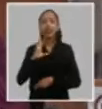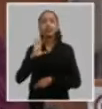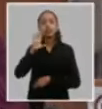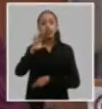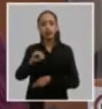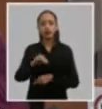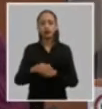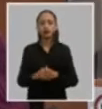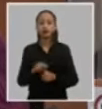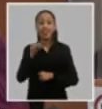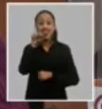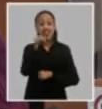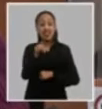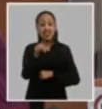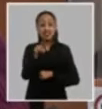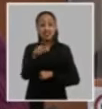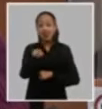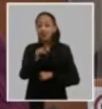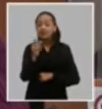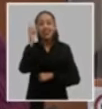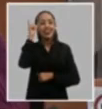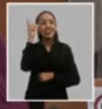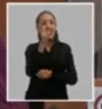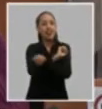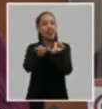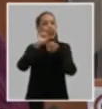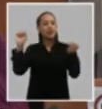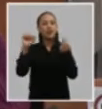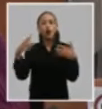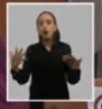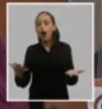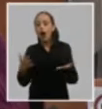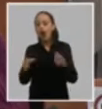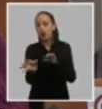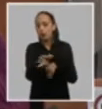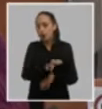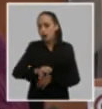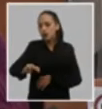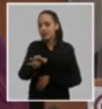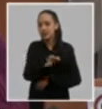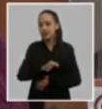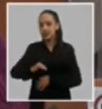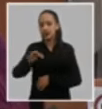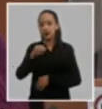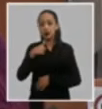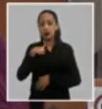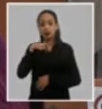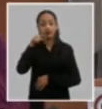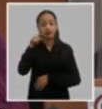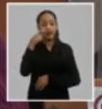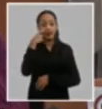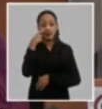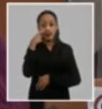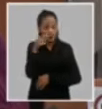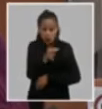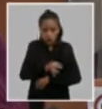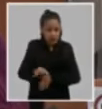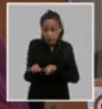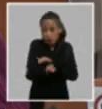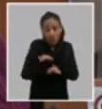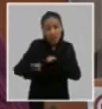raíz y esa es la sal de la libertad el municipio él templa y ejercita a los caracteres